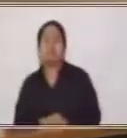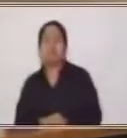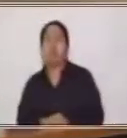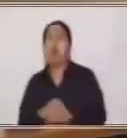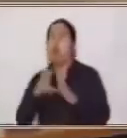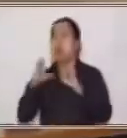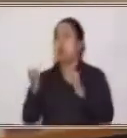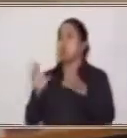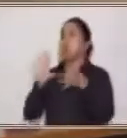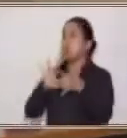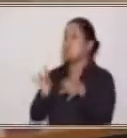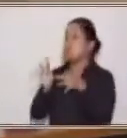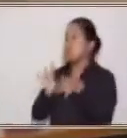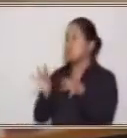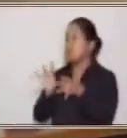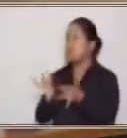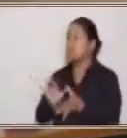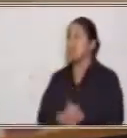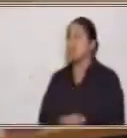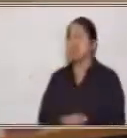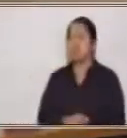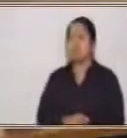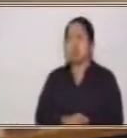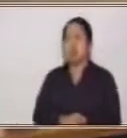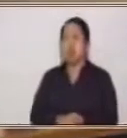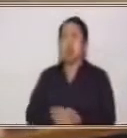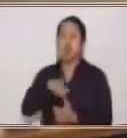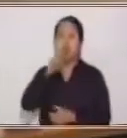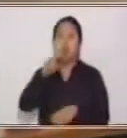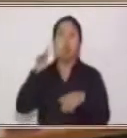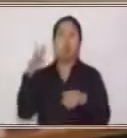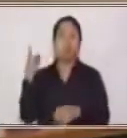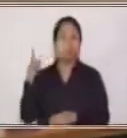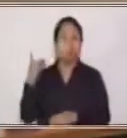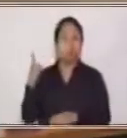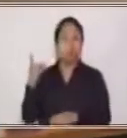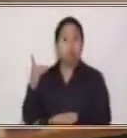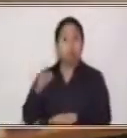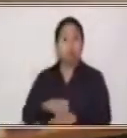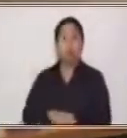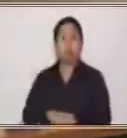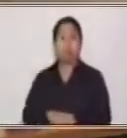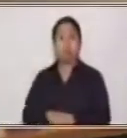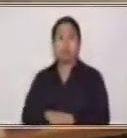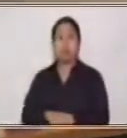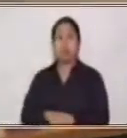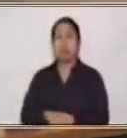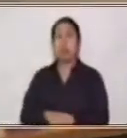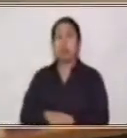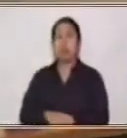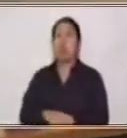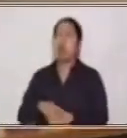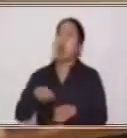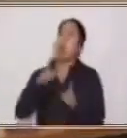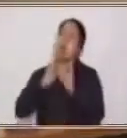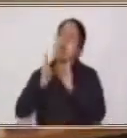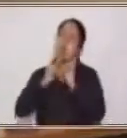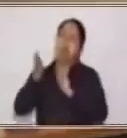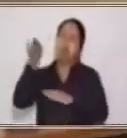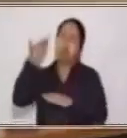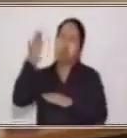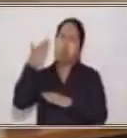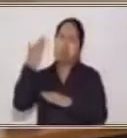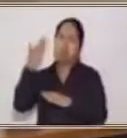él me comienza a contar que con un dólar, ya lo habíamos mencionado antes, cuando nosotros vamos a hacer algún